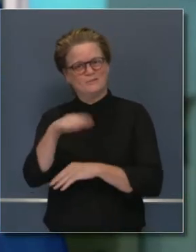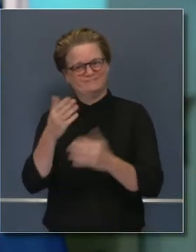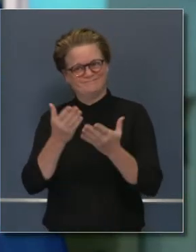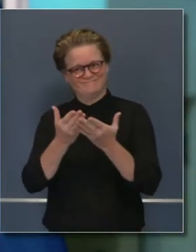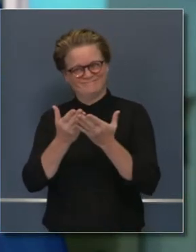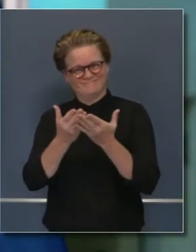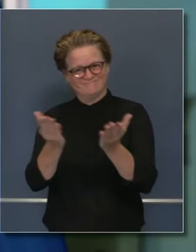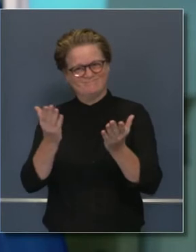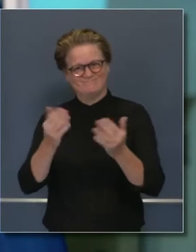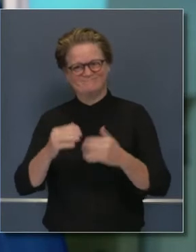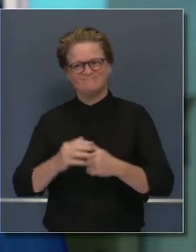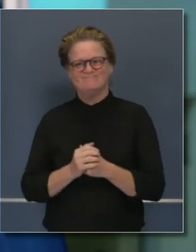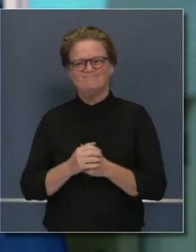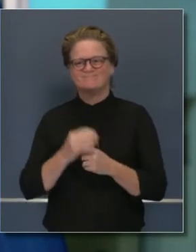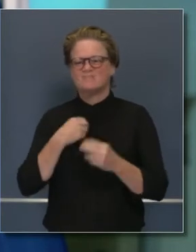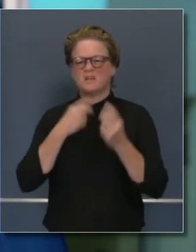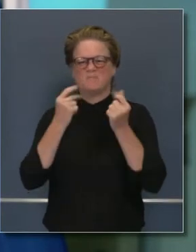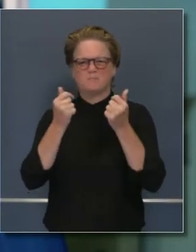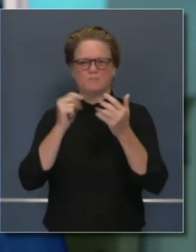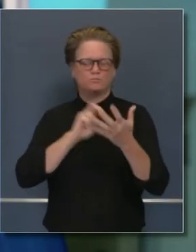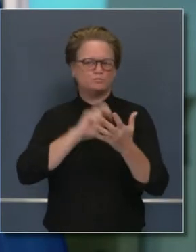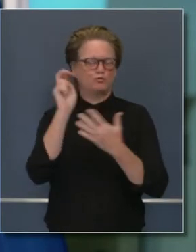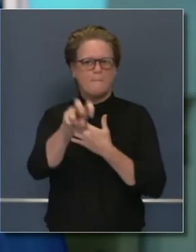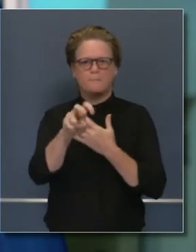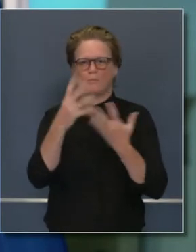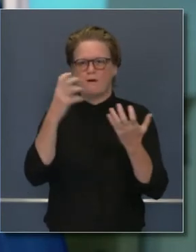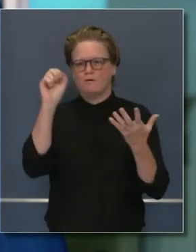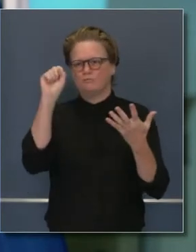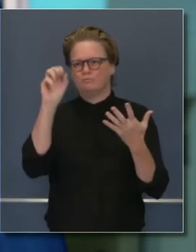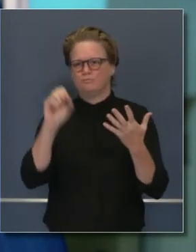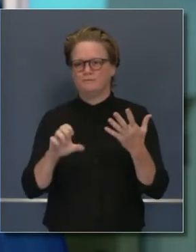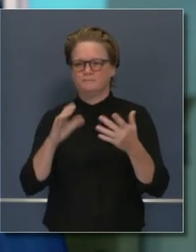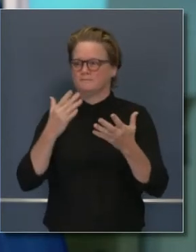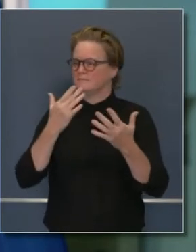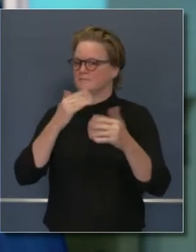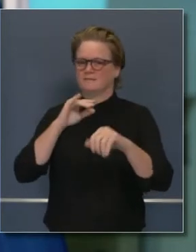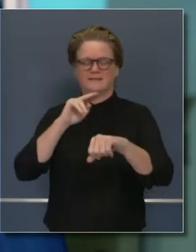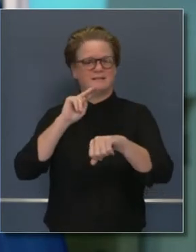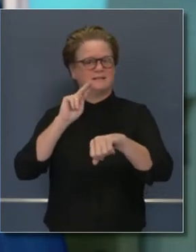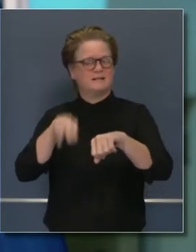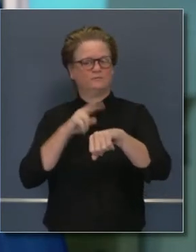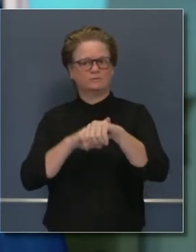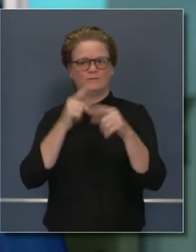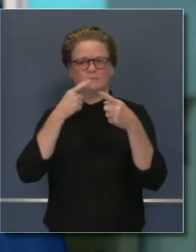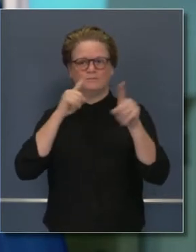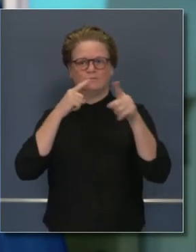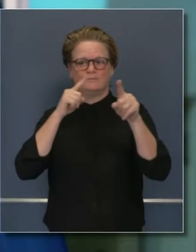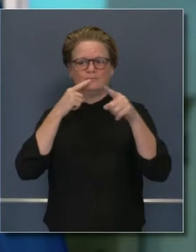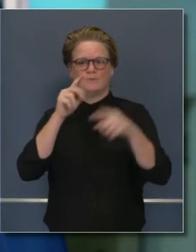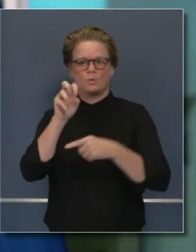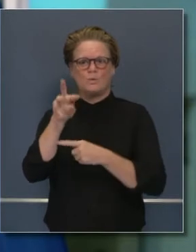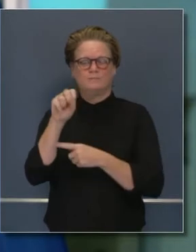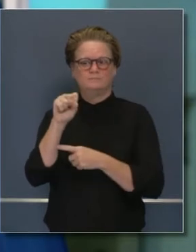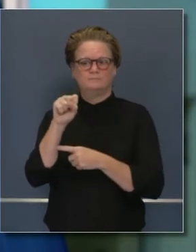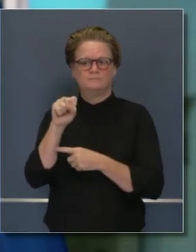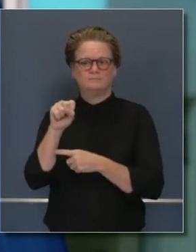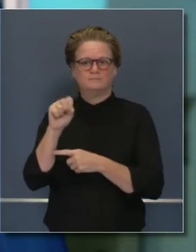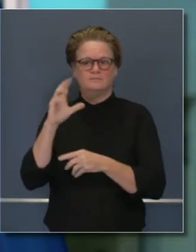Muy buenas tardes a todos. Quiero comenzar de inmediato hablando de algunos de los encabezados